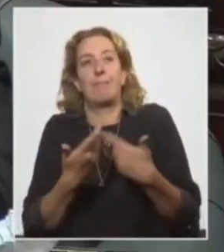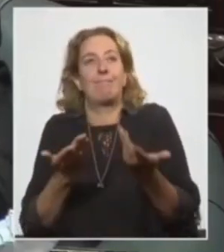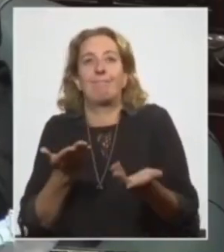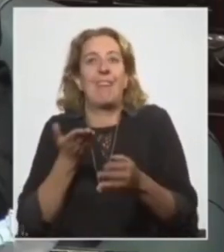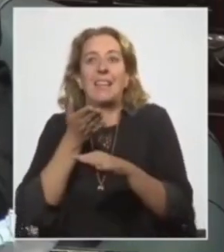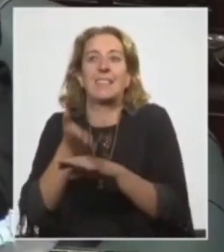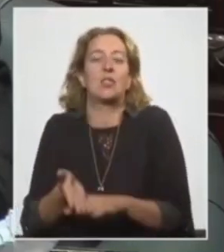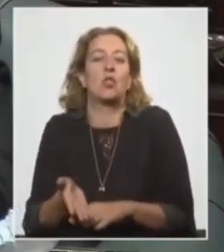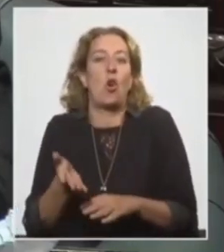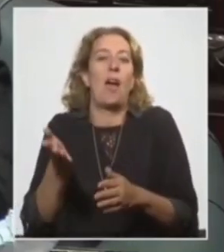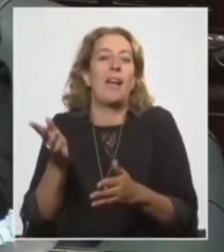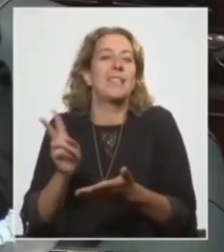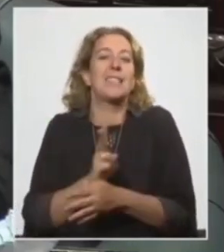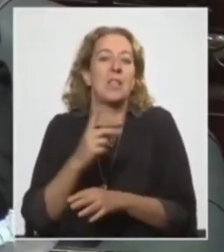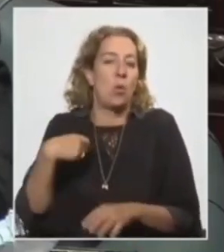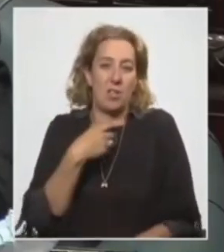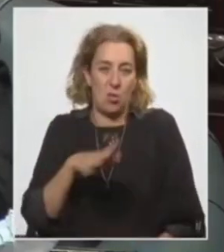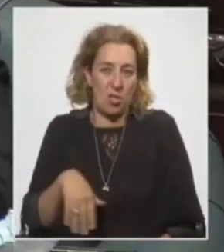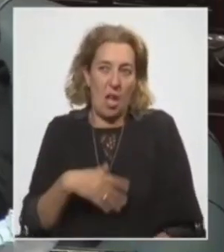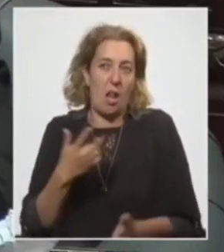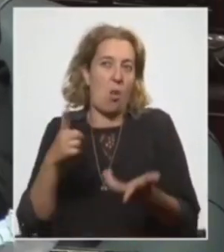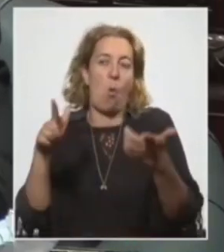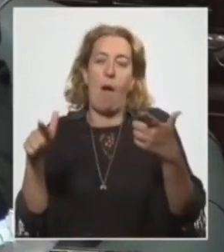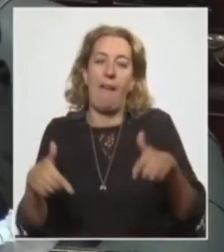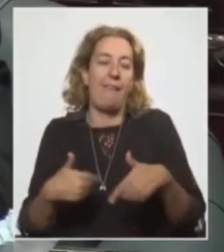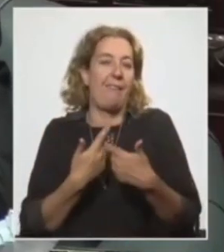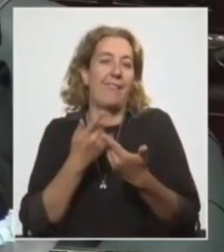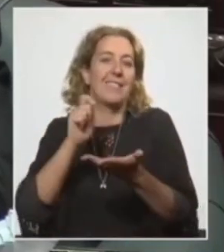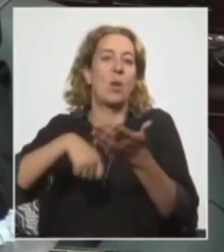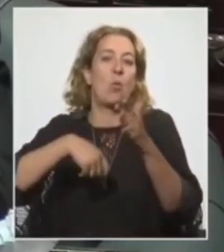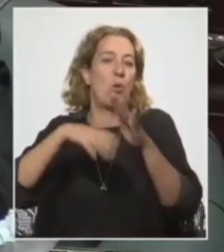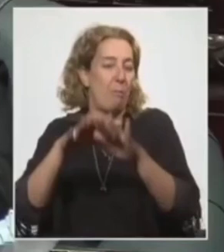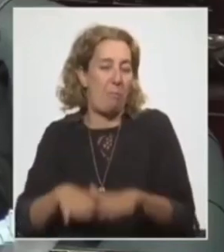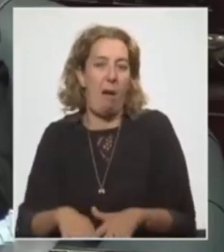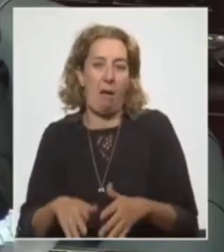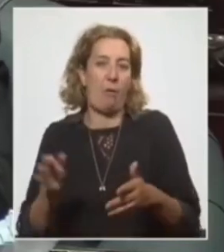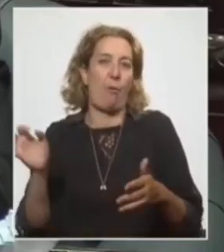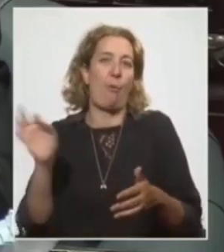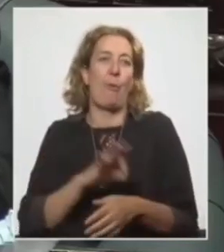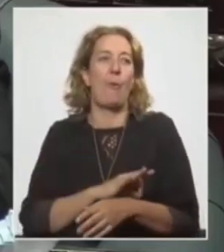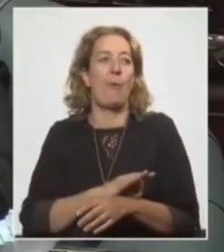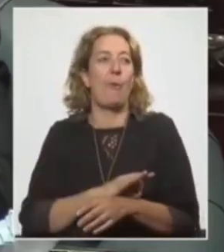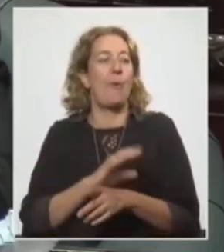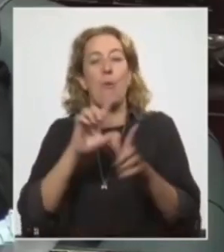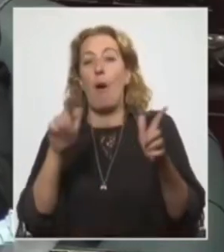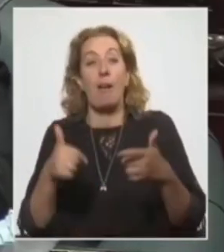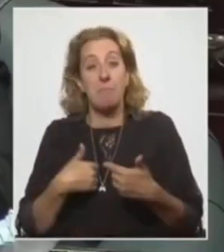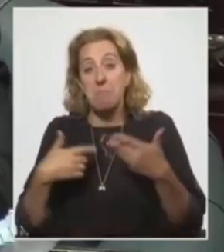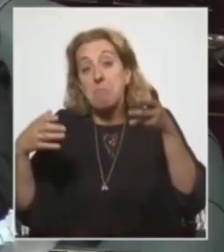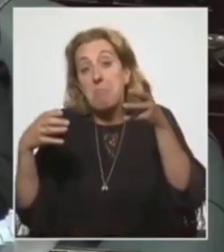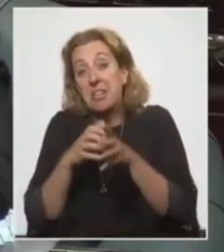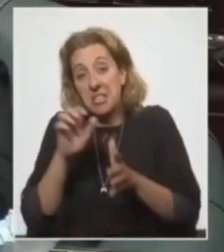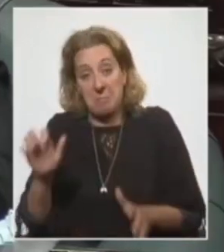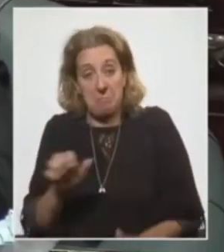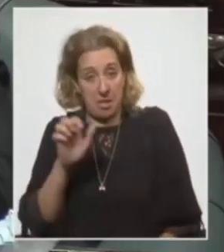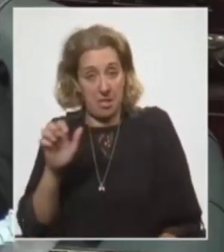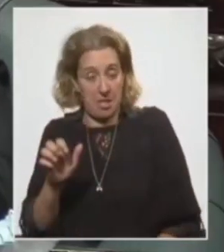a la seguridad social, que no tienen acceso al seguro de paro, o que no tienen pequeñas empresas para